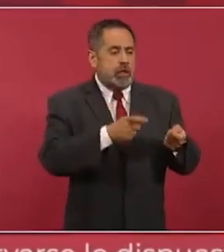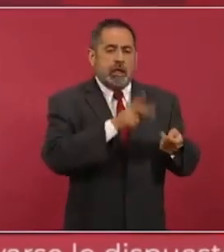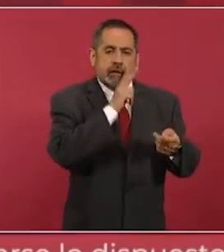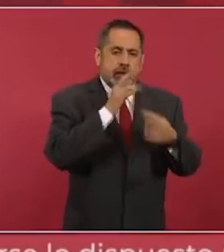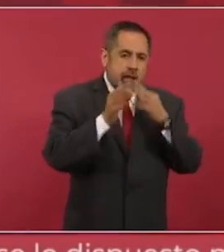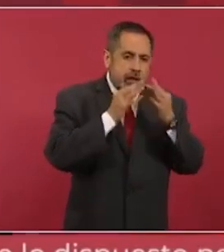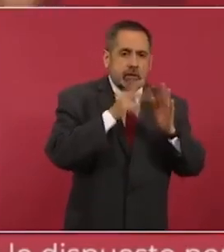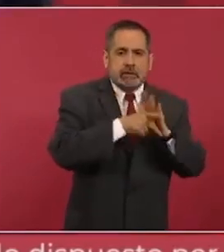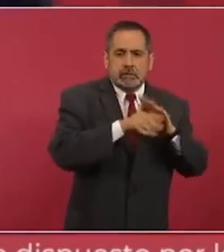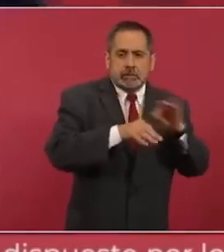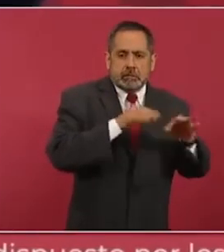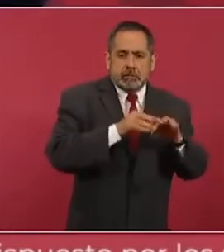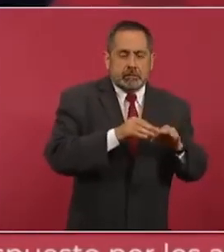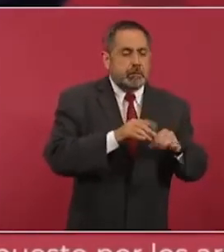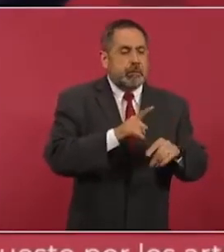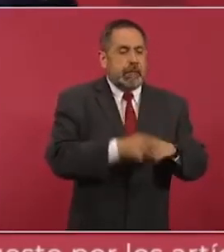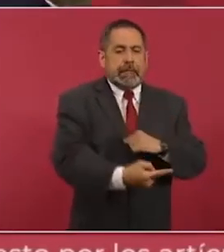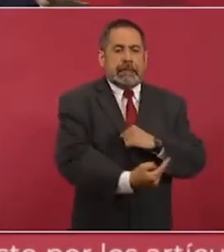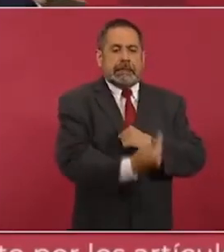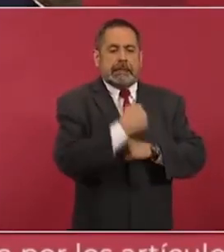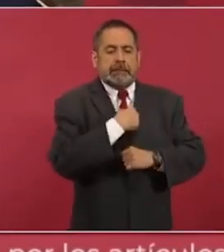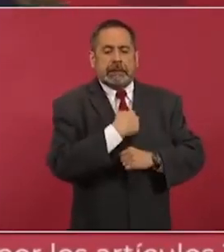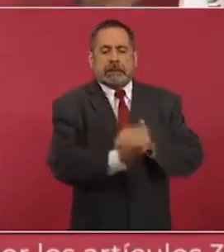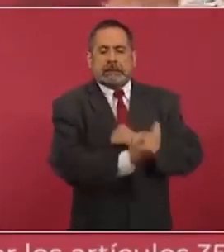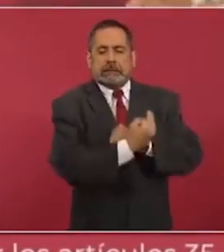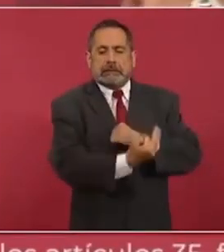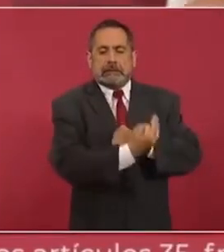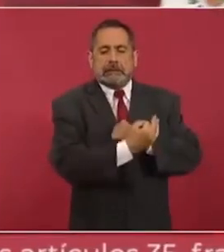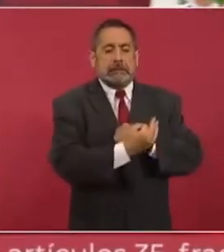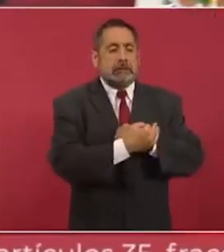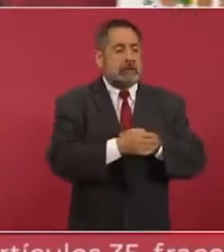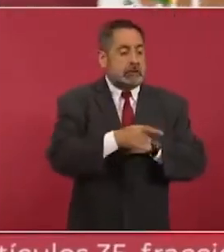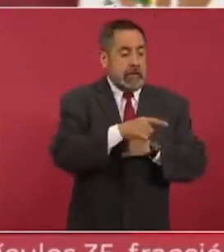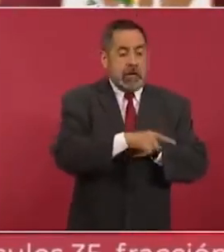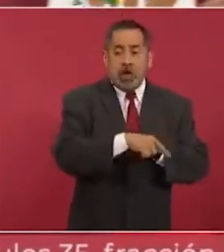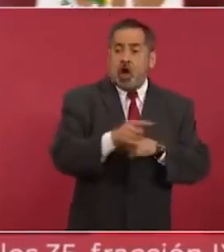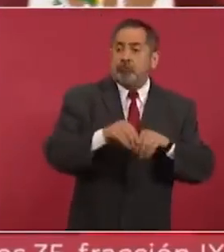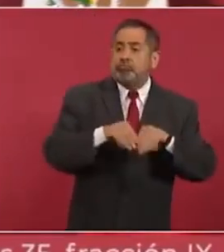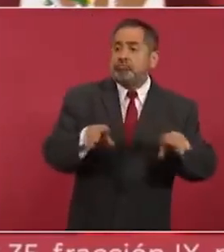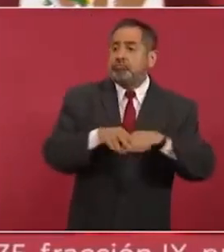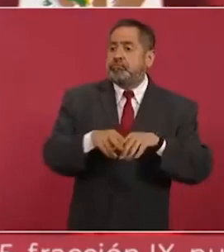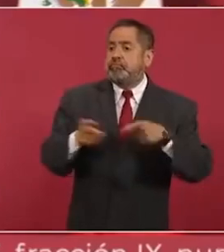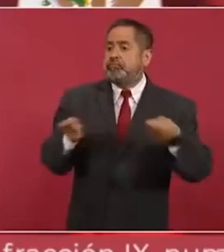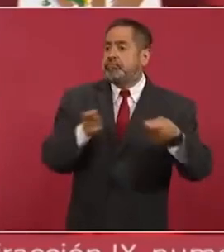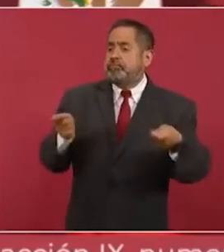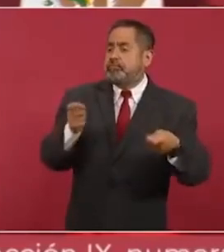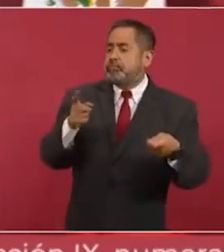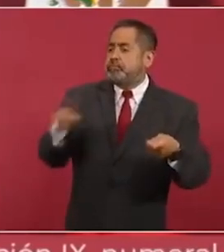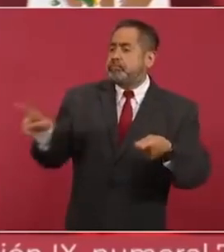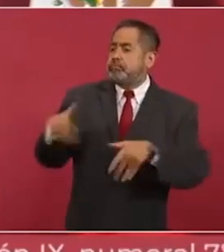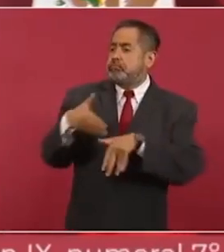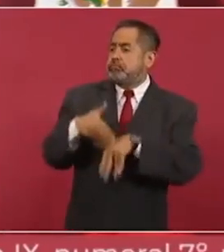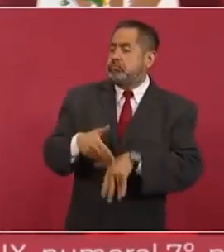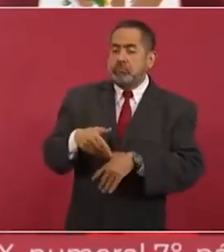para protegerse y someter al poder público